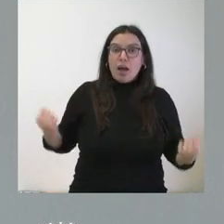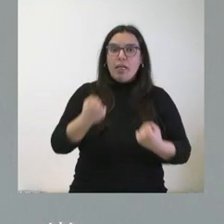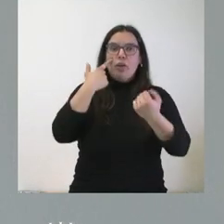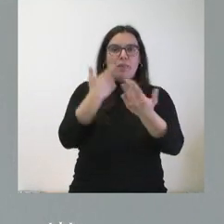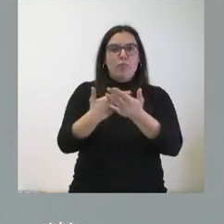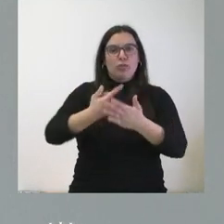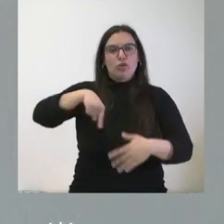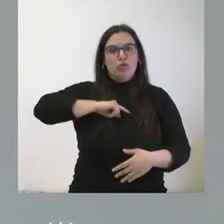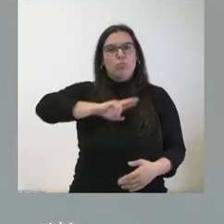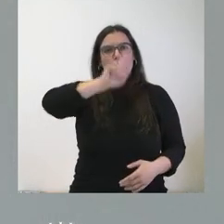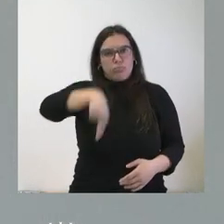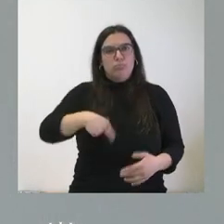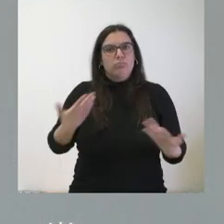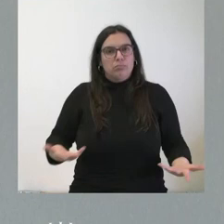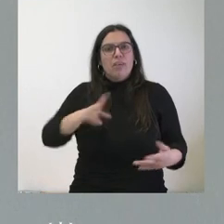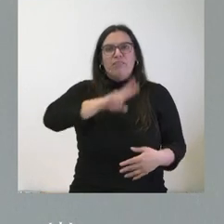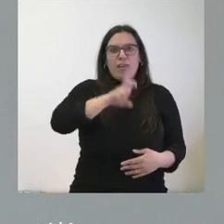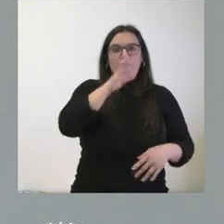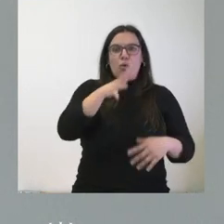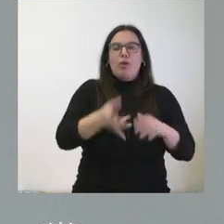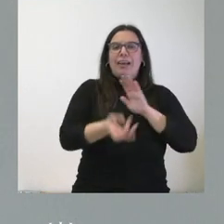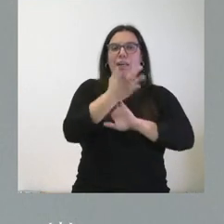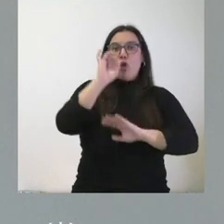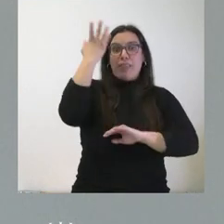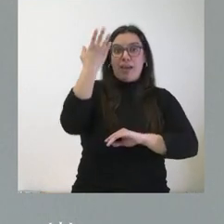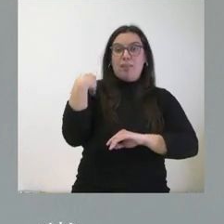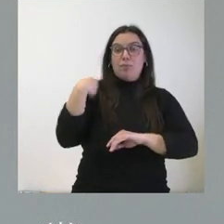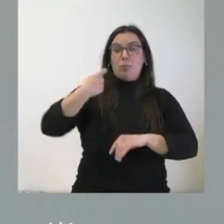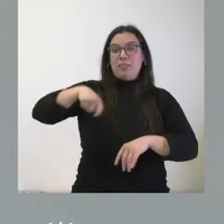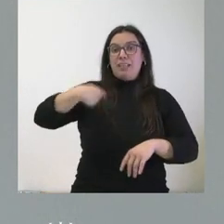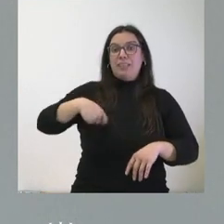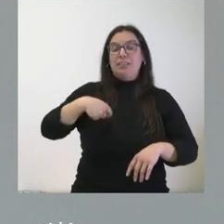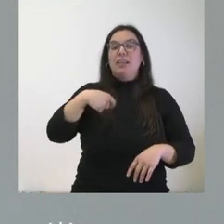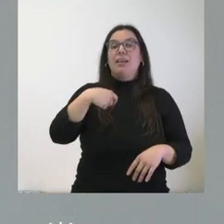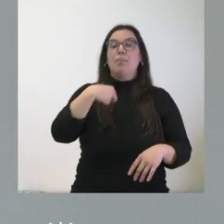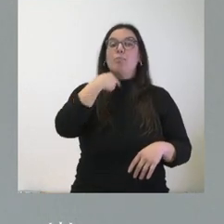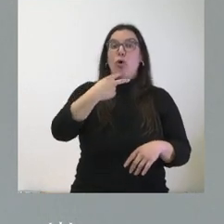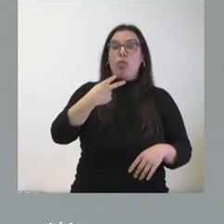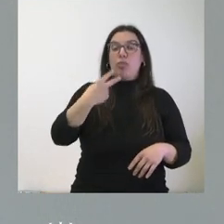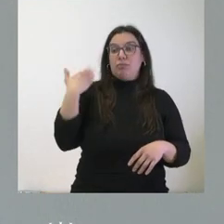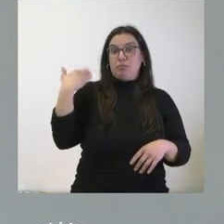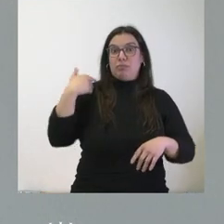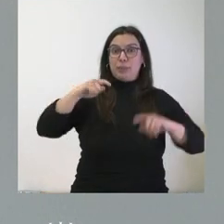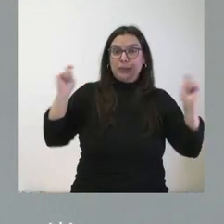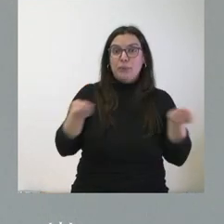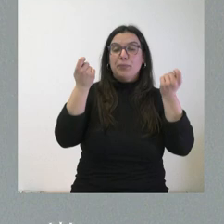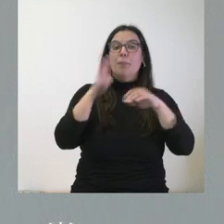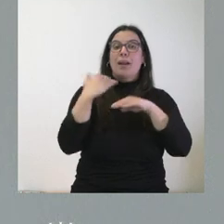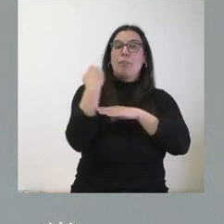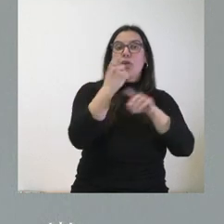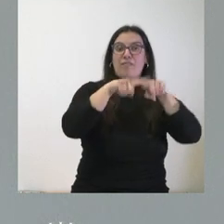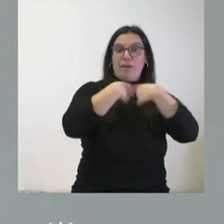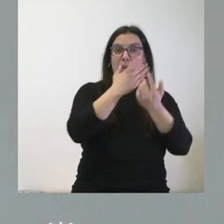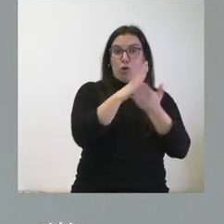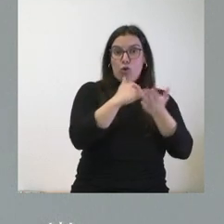somos. Somos útiles porque hemos puesto en marcha una iniciativa que anunció el presidente de la Junta de Castilla y León de apoyo a las familias de